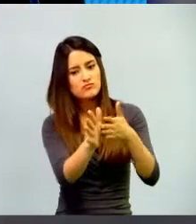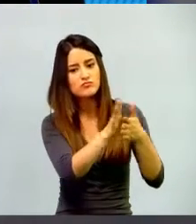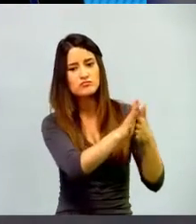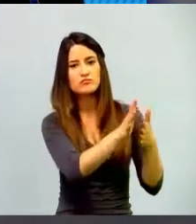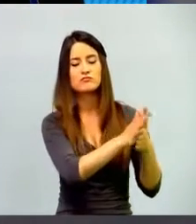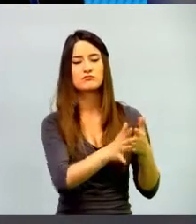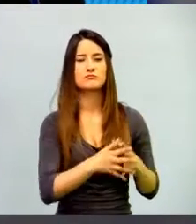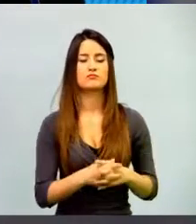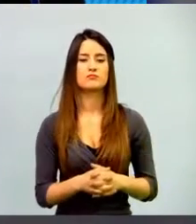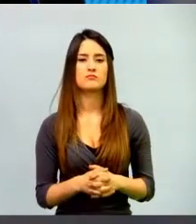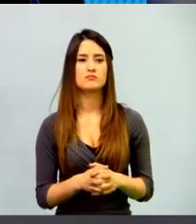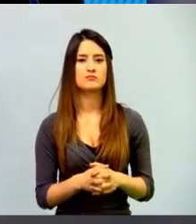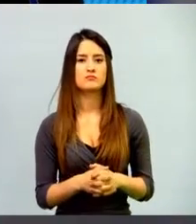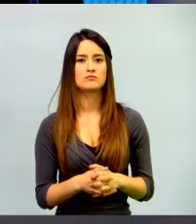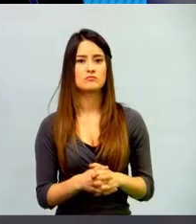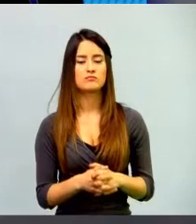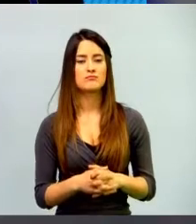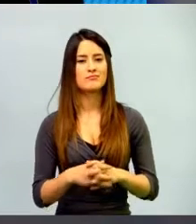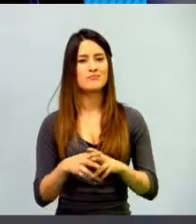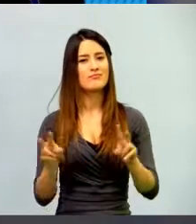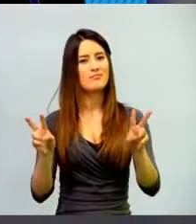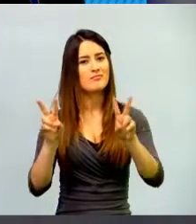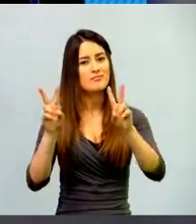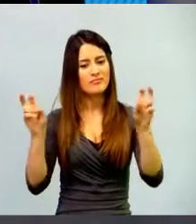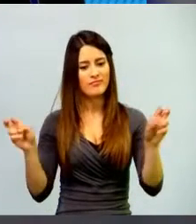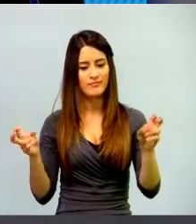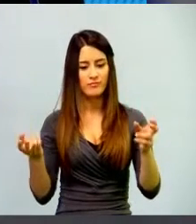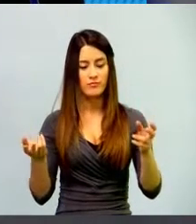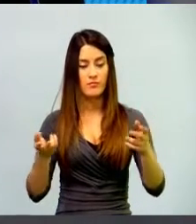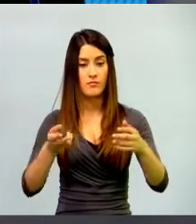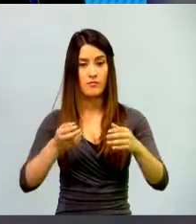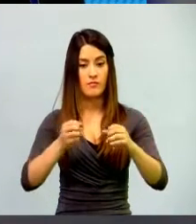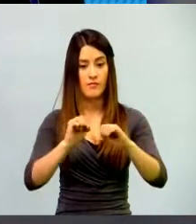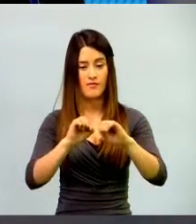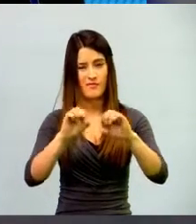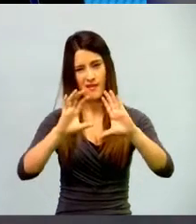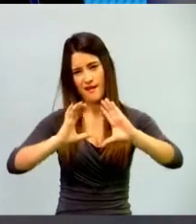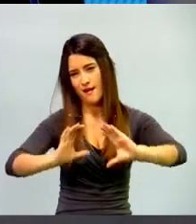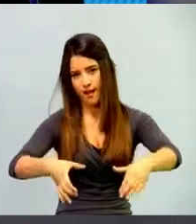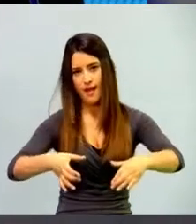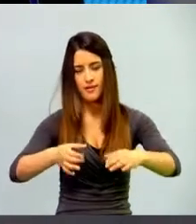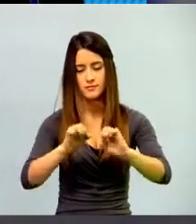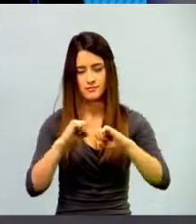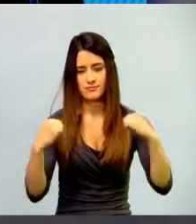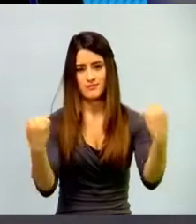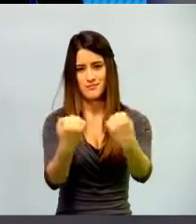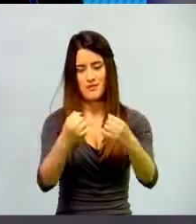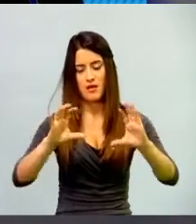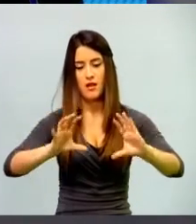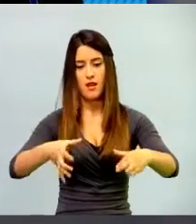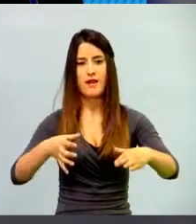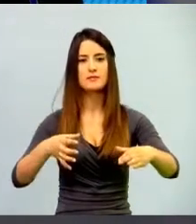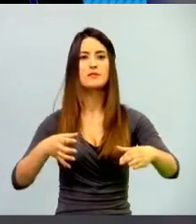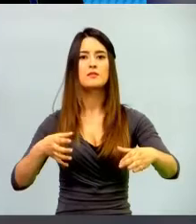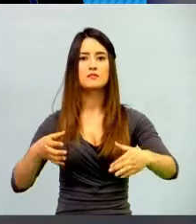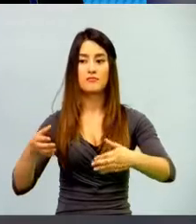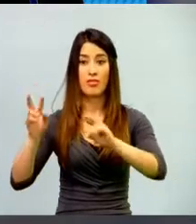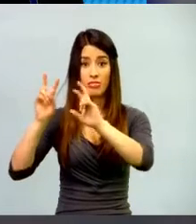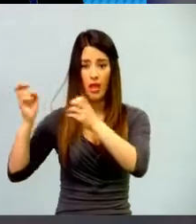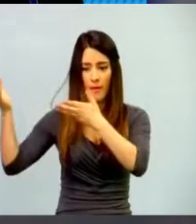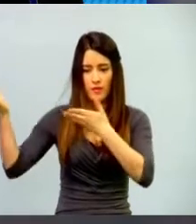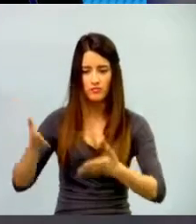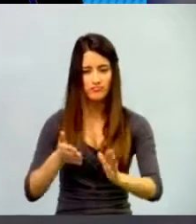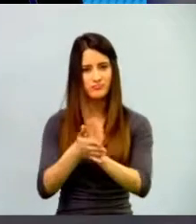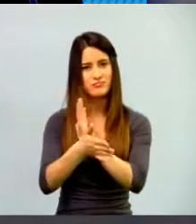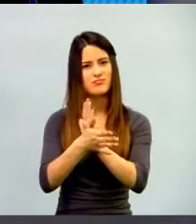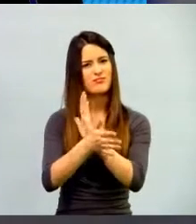traer este tema de gamificación al aula. Al igual que todos los temas que nosotros tenemos para nuestro